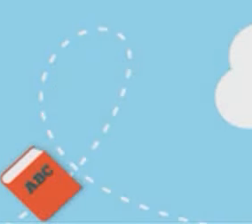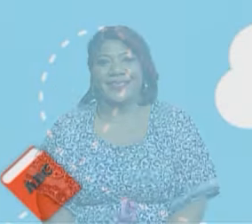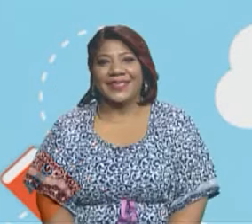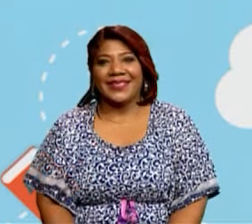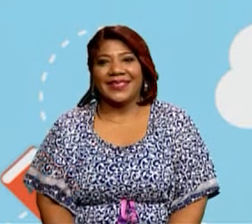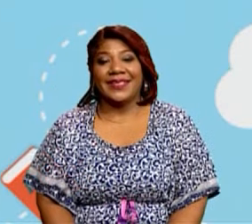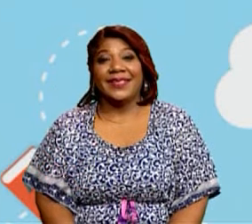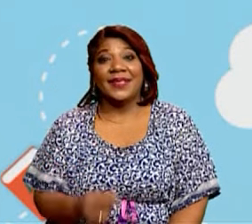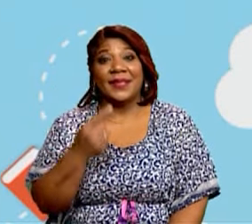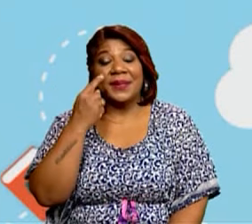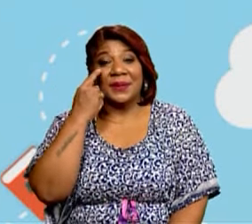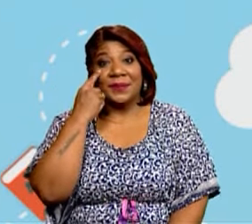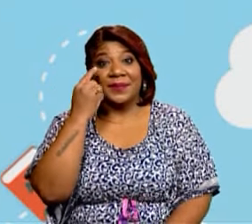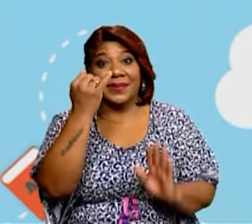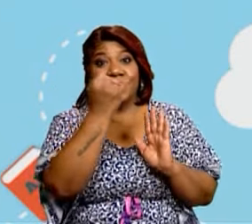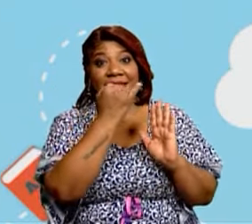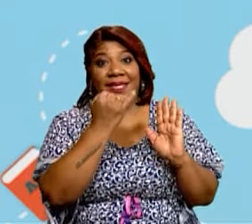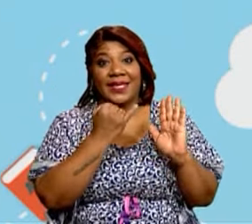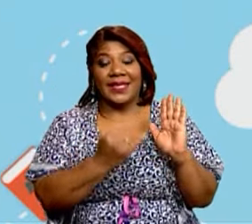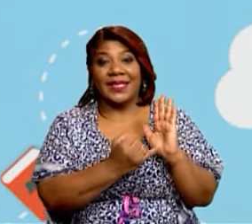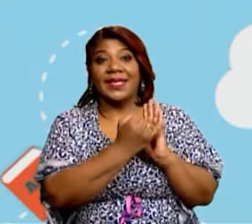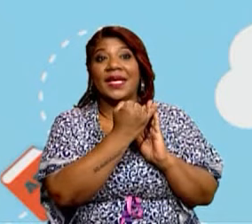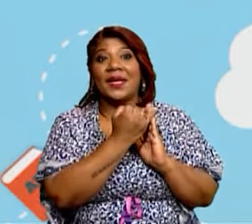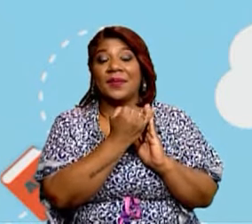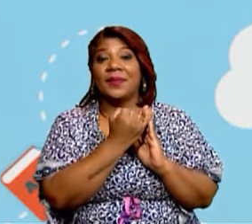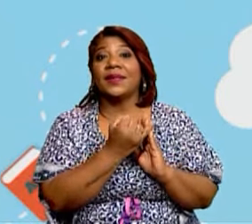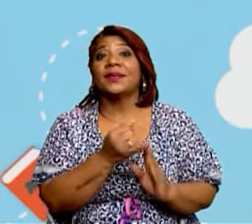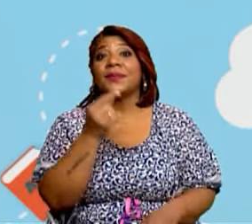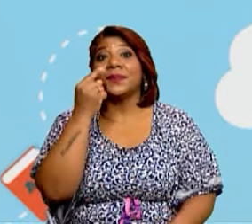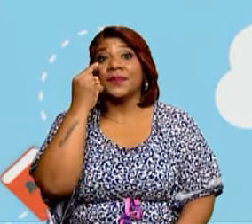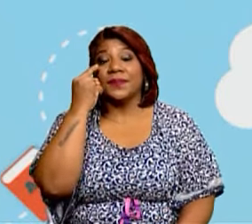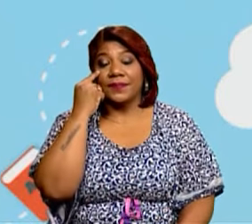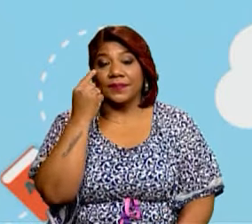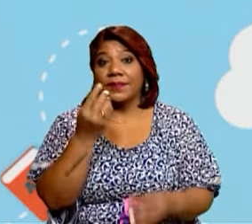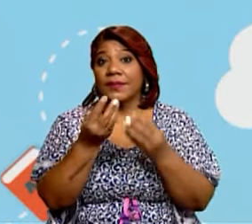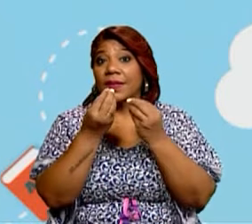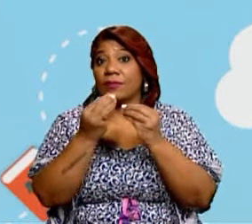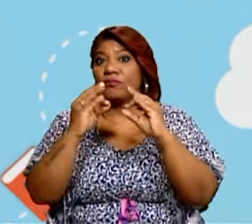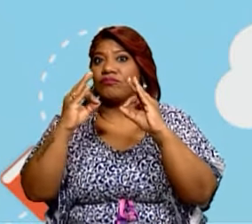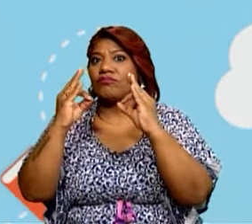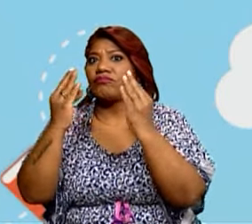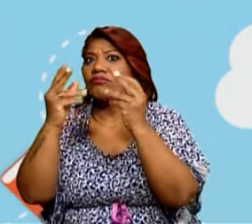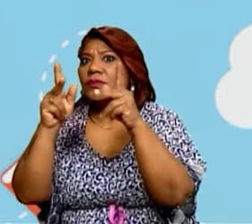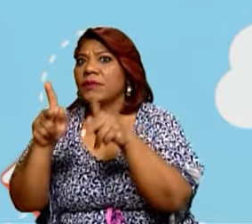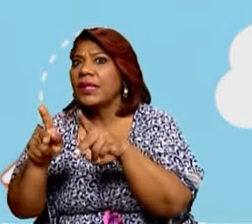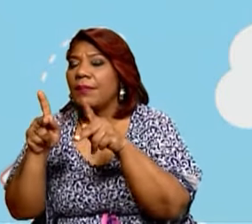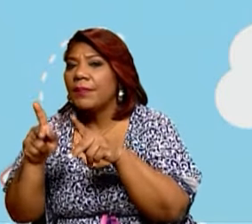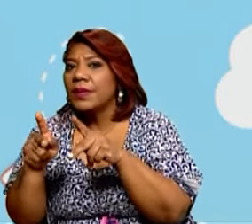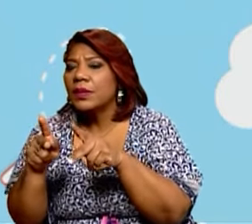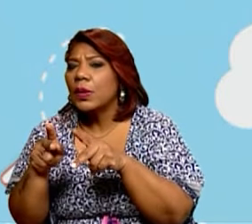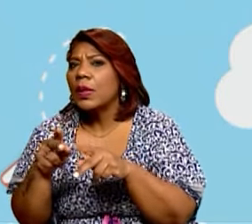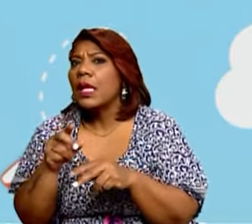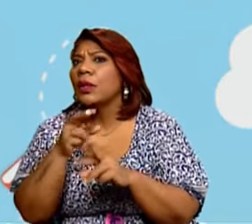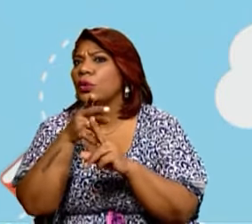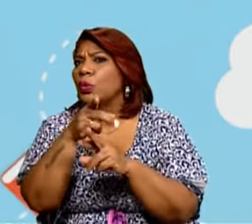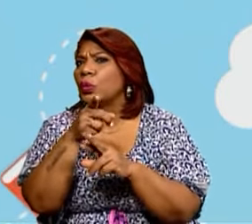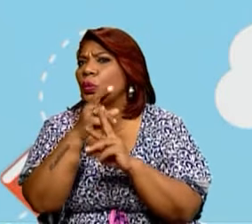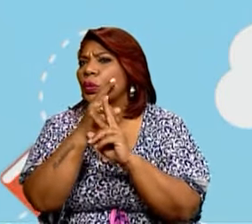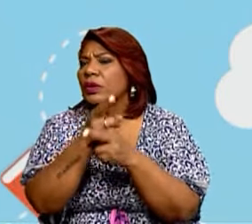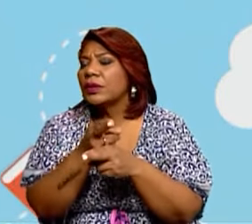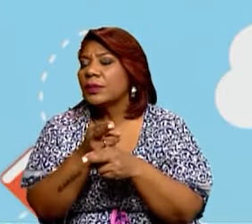tenemos, por ejemplo, ¿ven la imagen? Está formada por varios miembros de la familia. ¿Cómo se llama esa? Familia